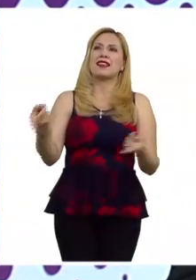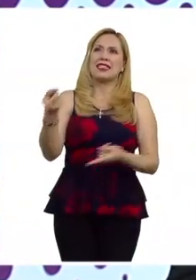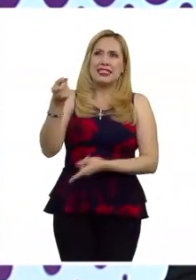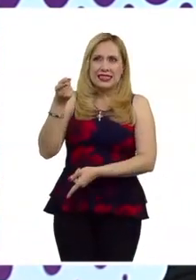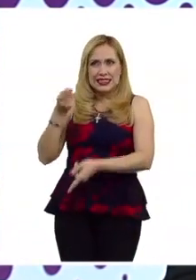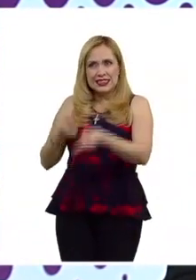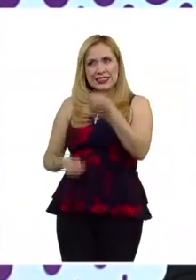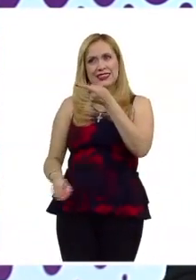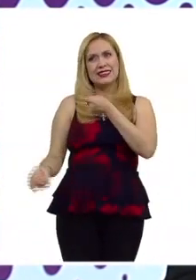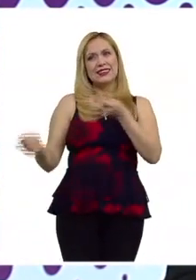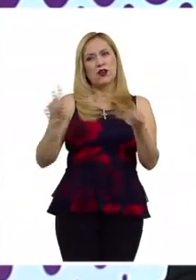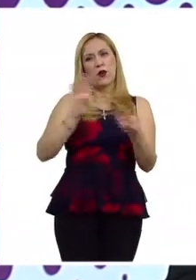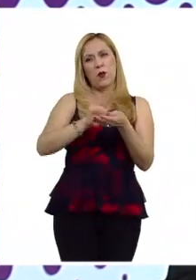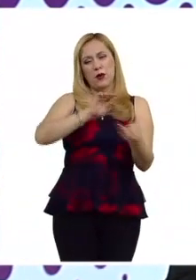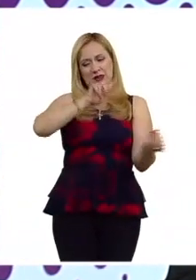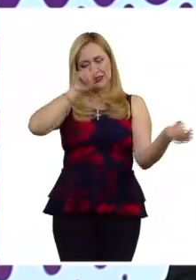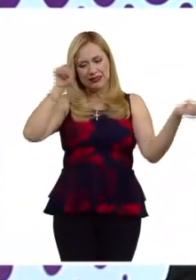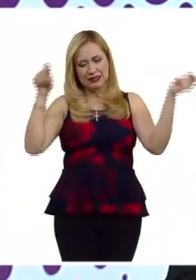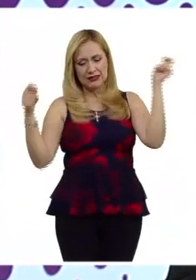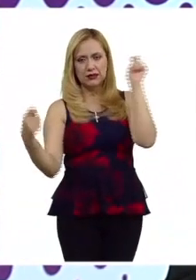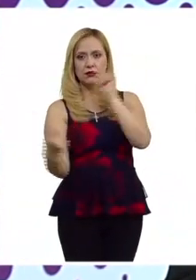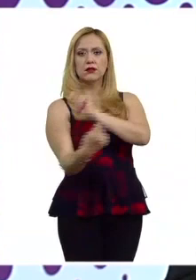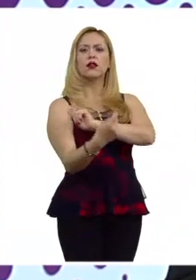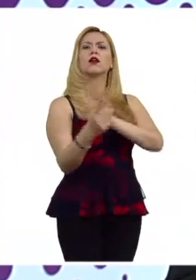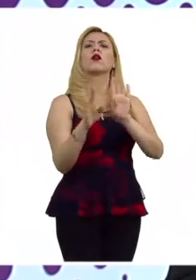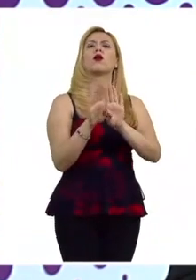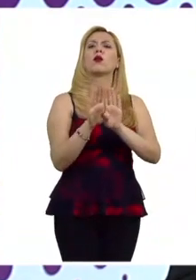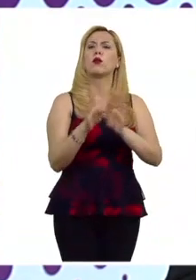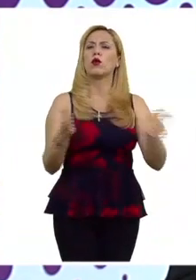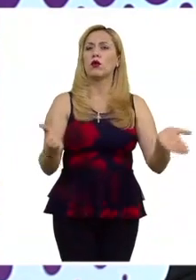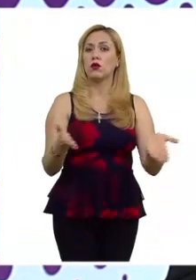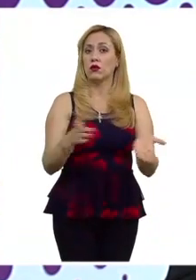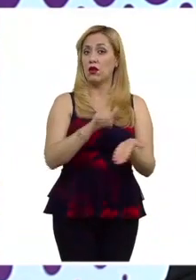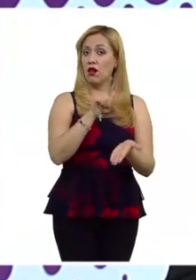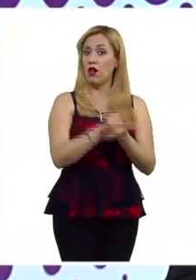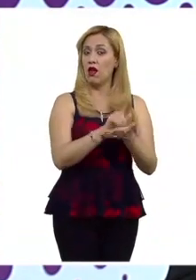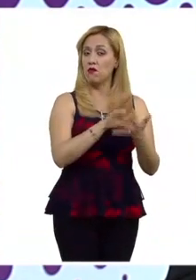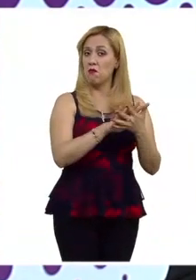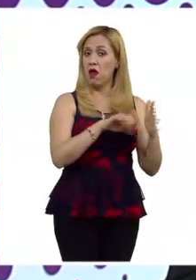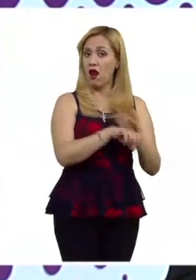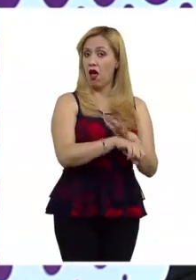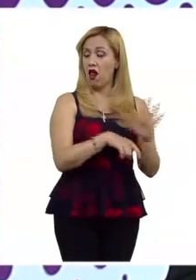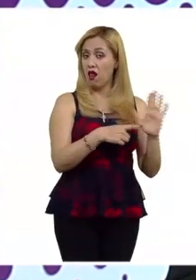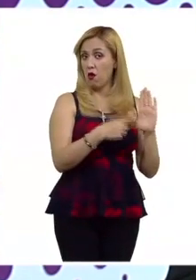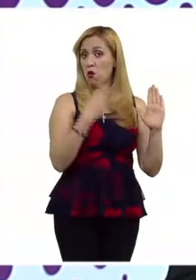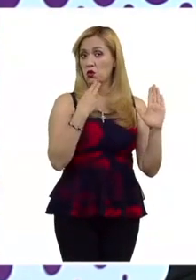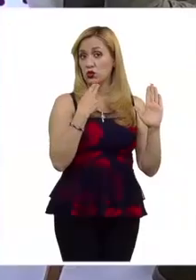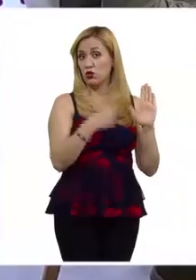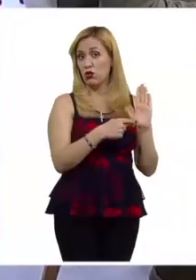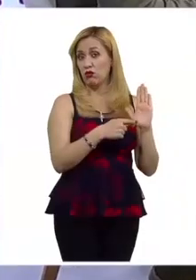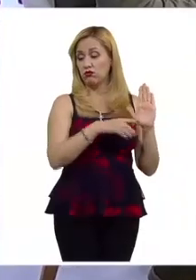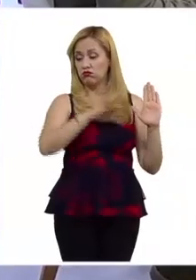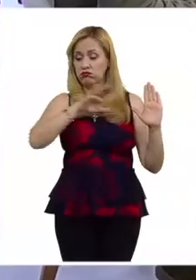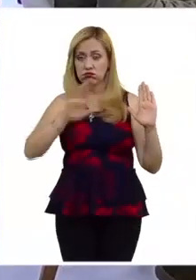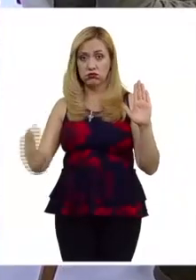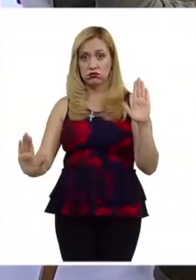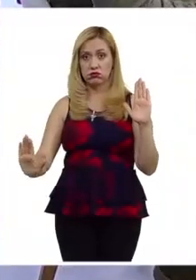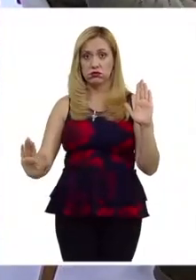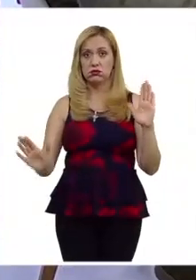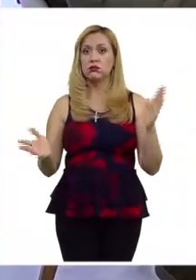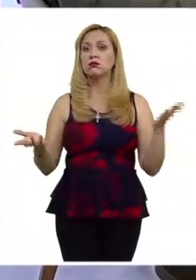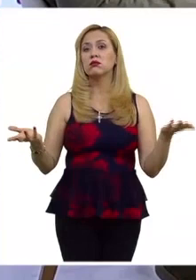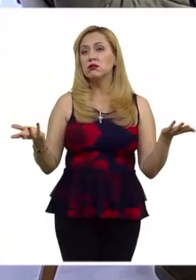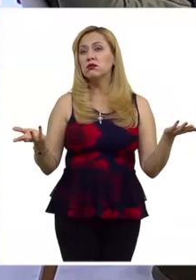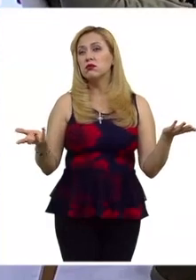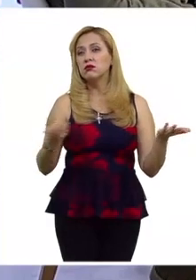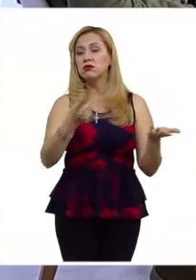una de esas posibilidades podría ser el derecho penal cuál es tu opinión sobre el uso del derecho penal digo ya has adelantado algo pero si